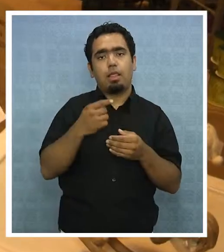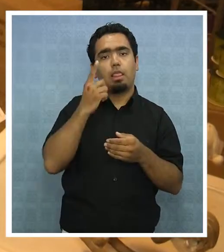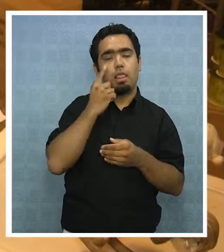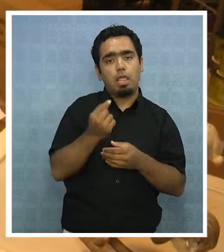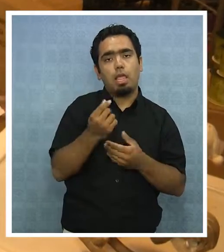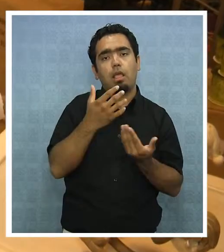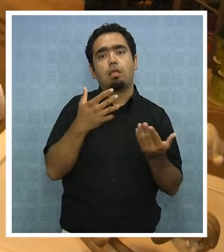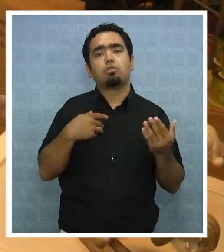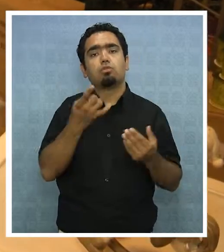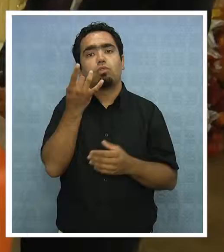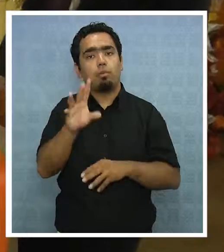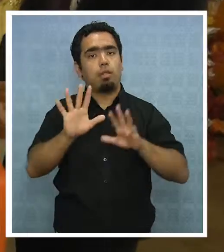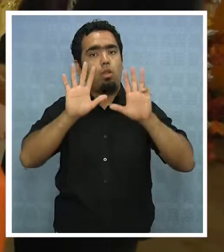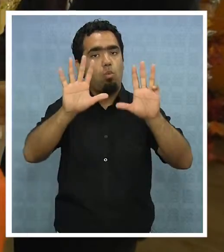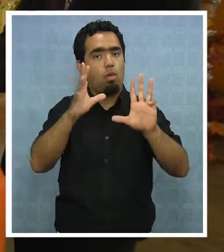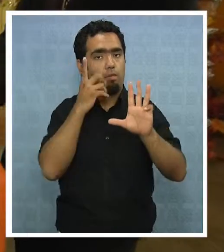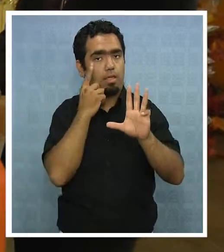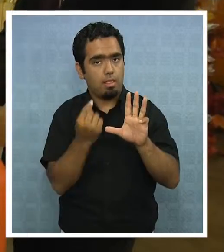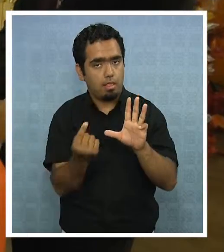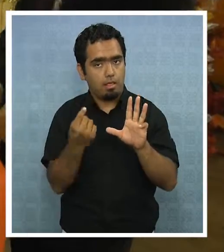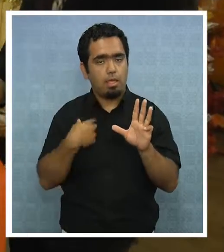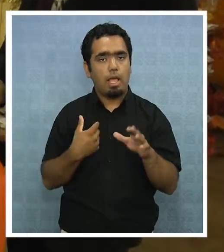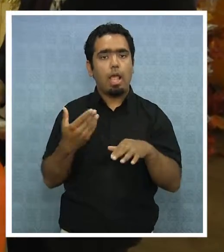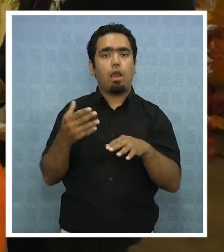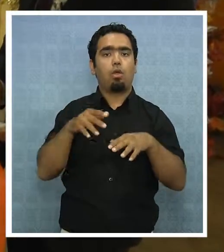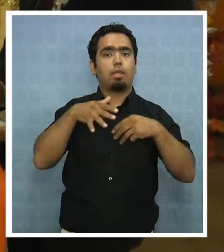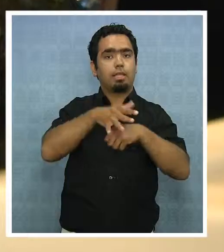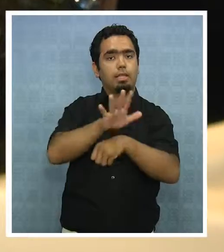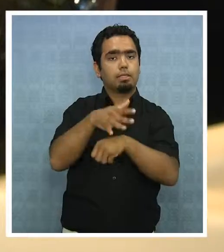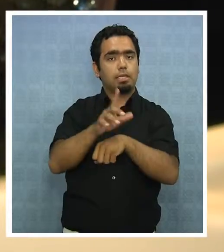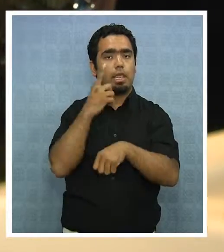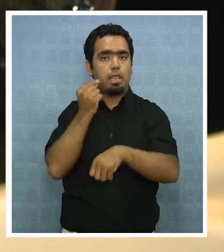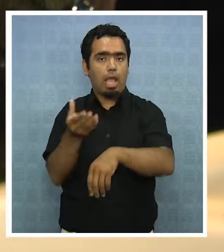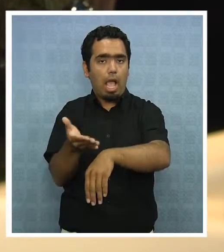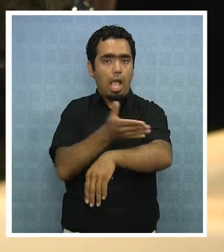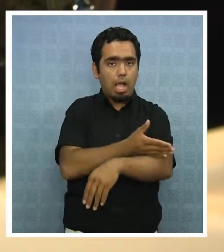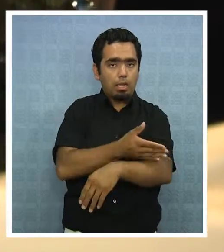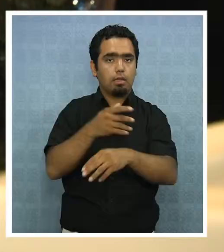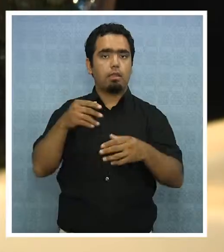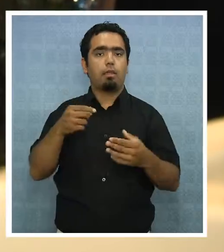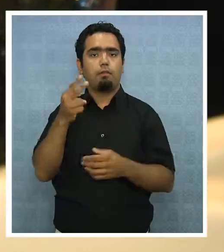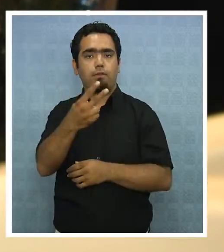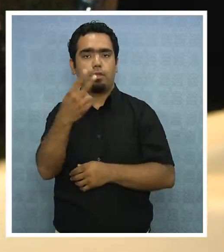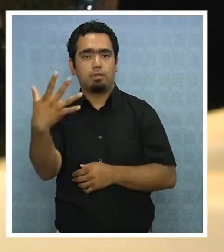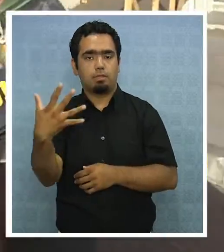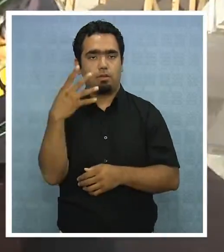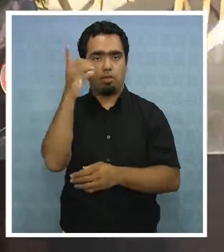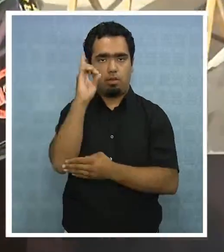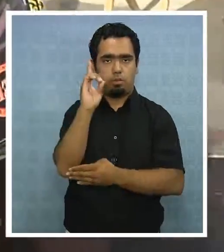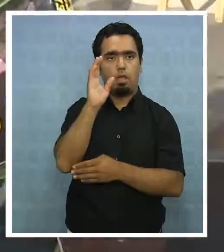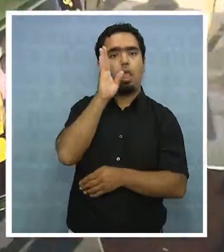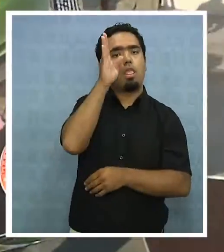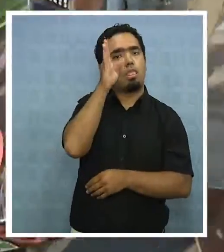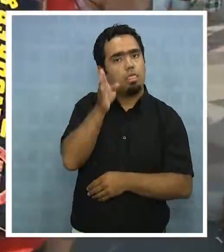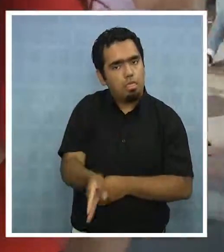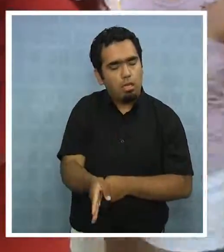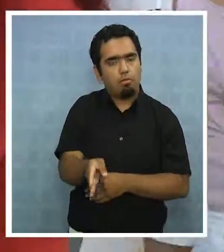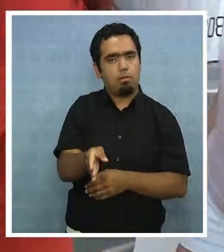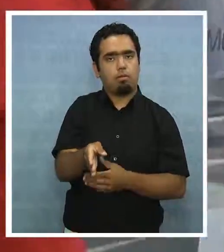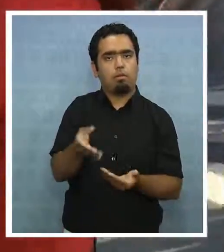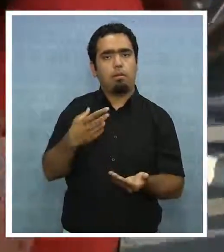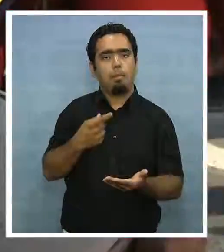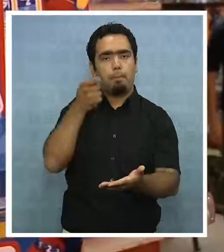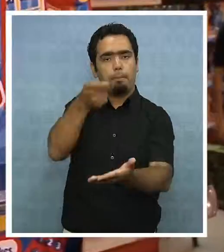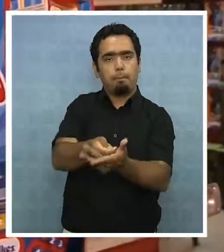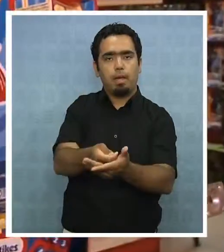solo durante nueve días distribuidos en los 15 días previos al 25 de diciembre, con la obligación de pagar estas